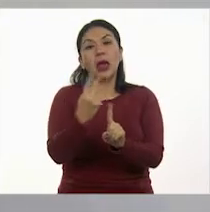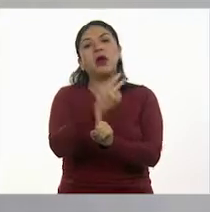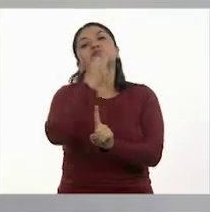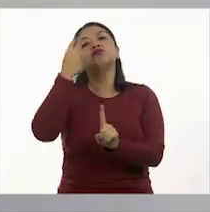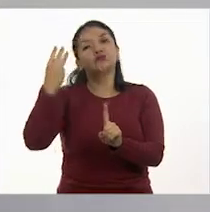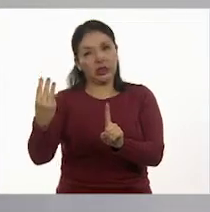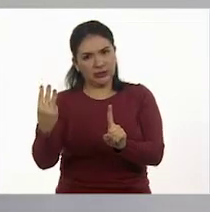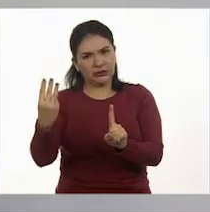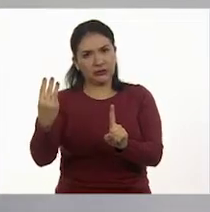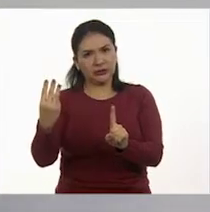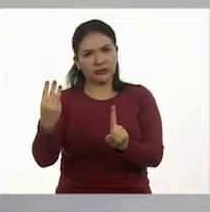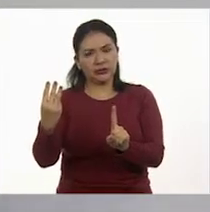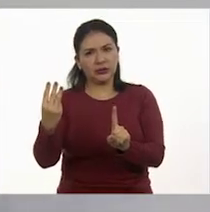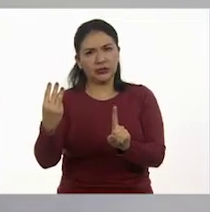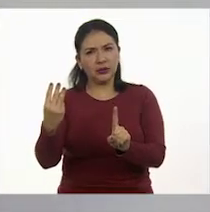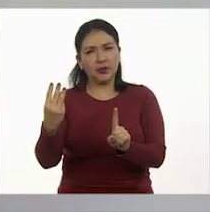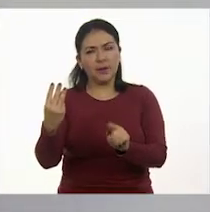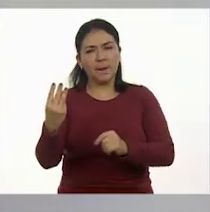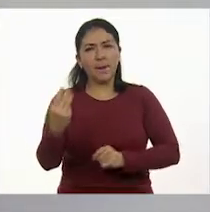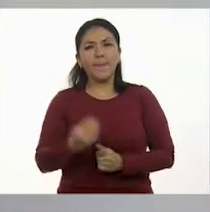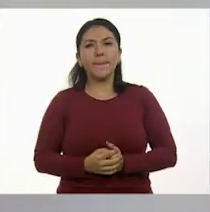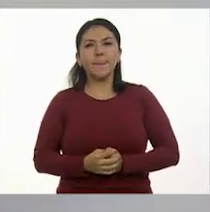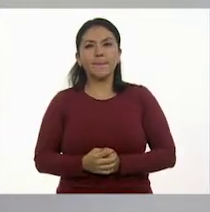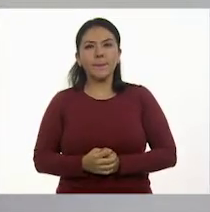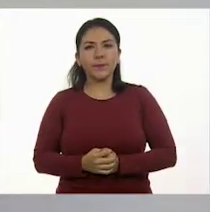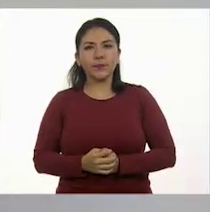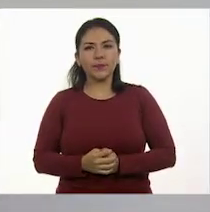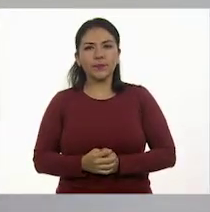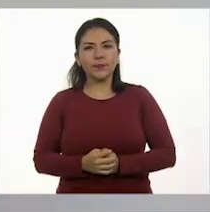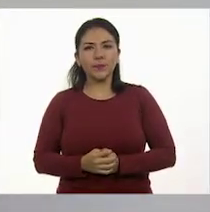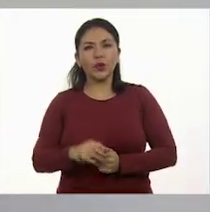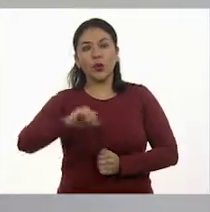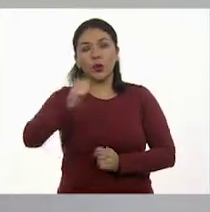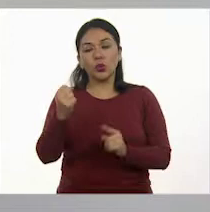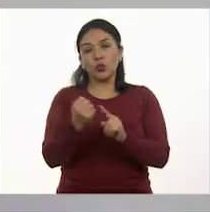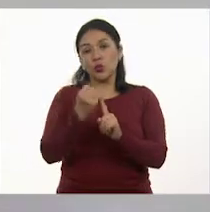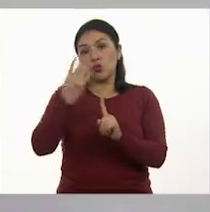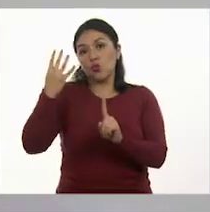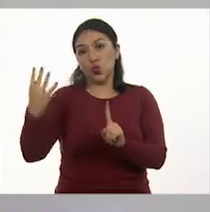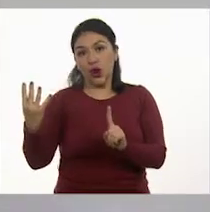tres, cuatro,